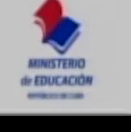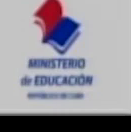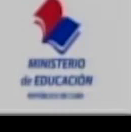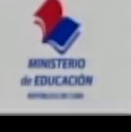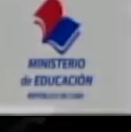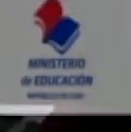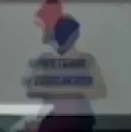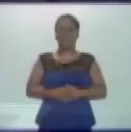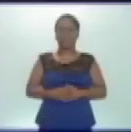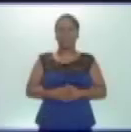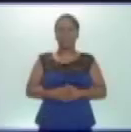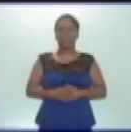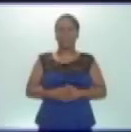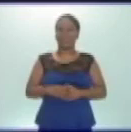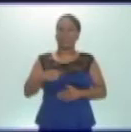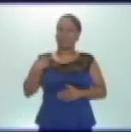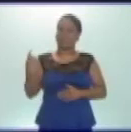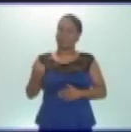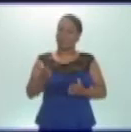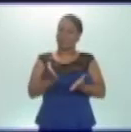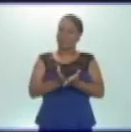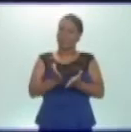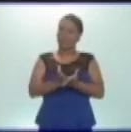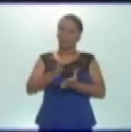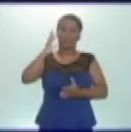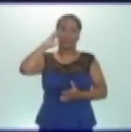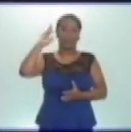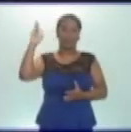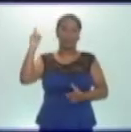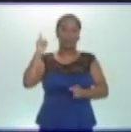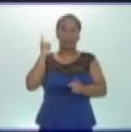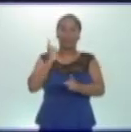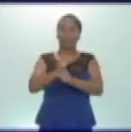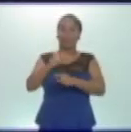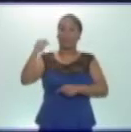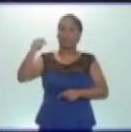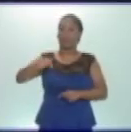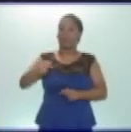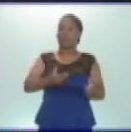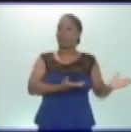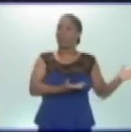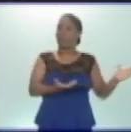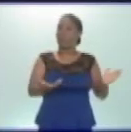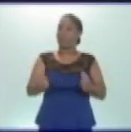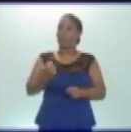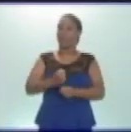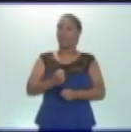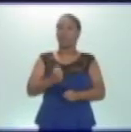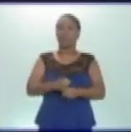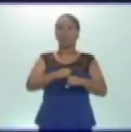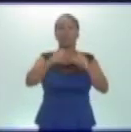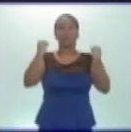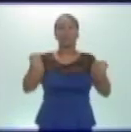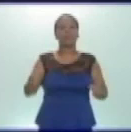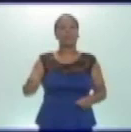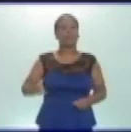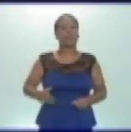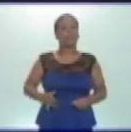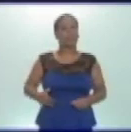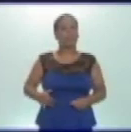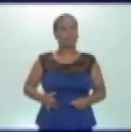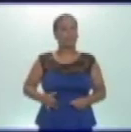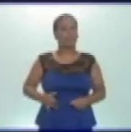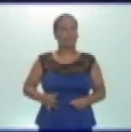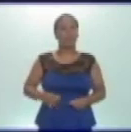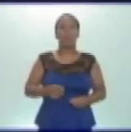Mis estudiantes, les recuerdo que en el encuentro de hoy hemos venido trabajando con el sistema digestivo. Aquellos estudiantes